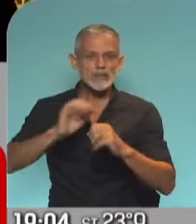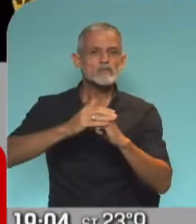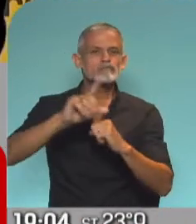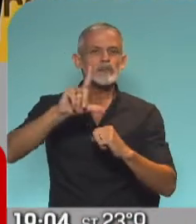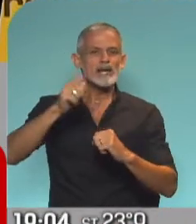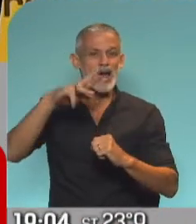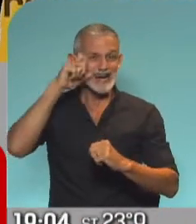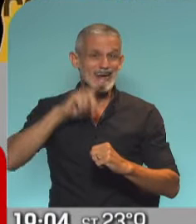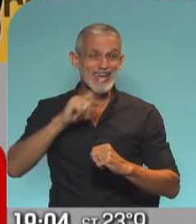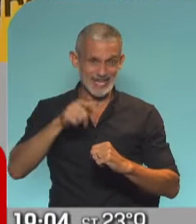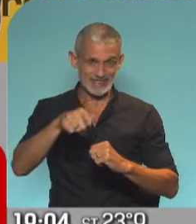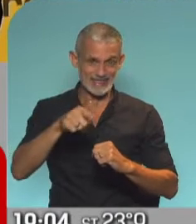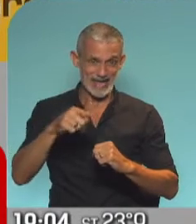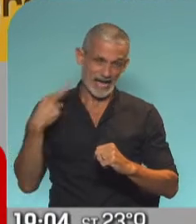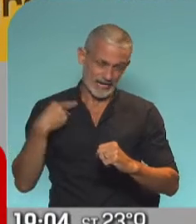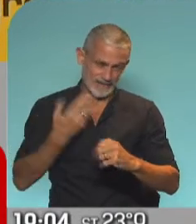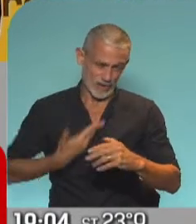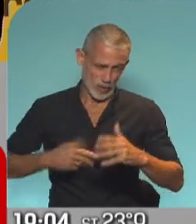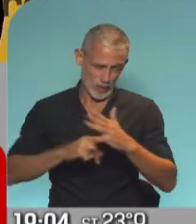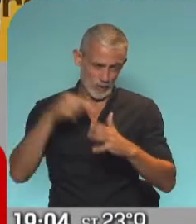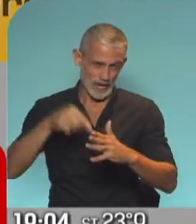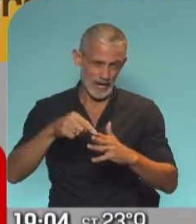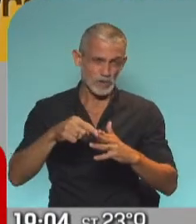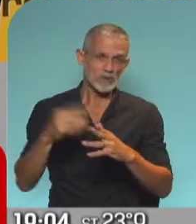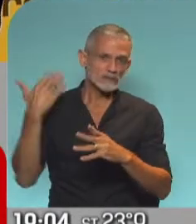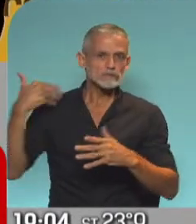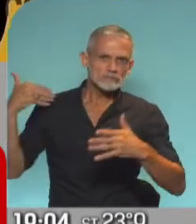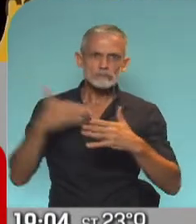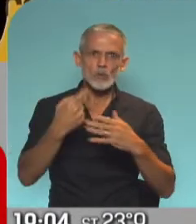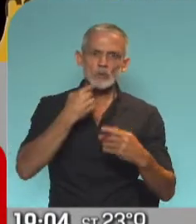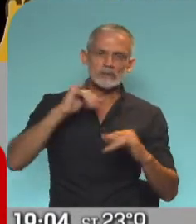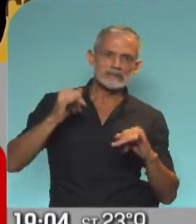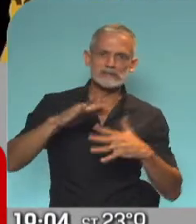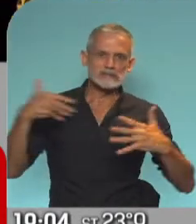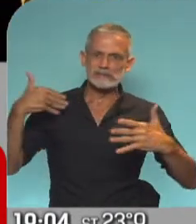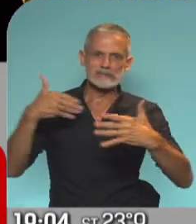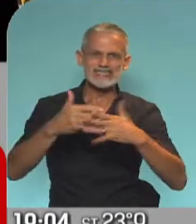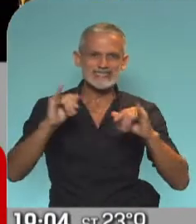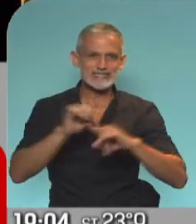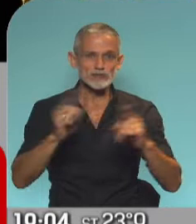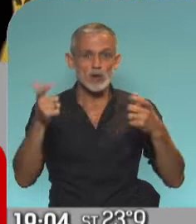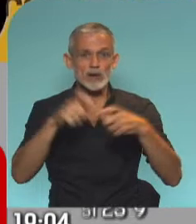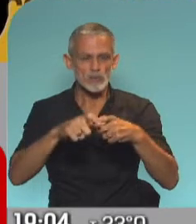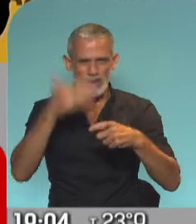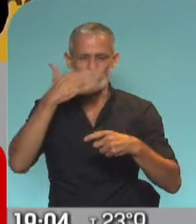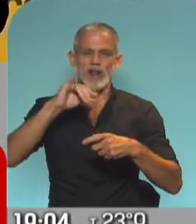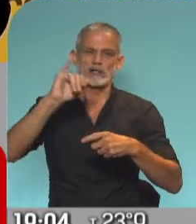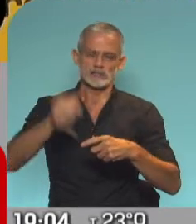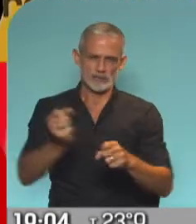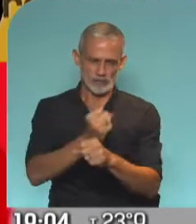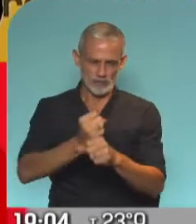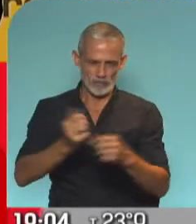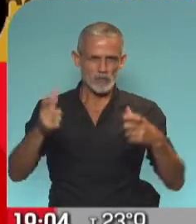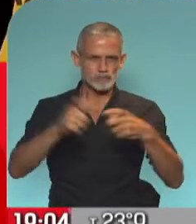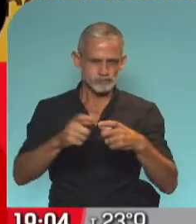la Ciudad, Horacio Rodríguez Larreta. Digo finalmente porque estuvo en duda hasta último momento, recordemos que el Ministro